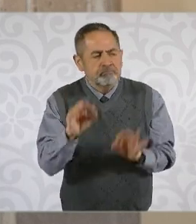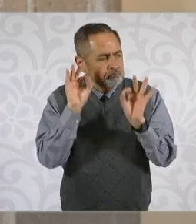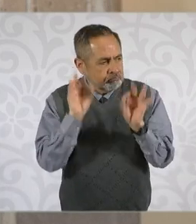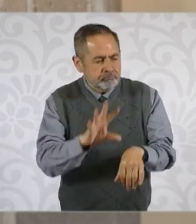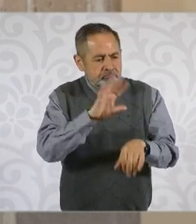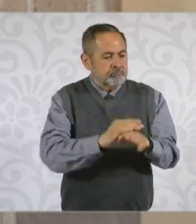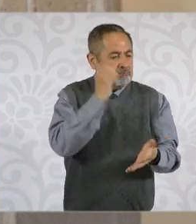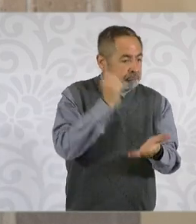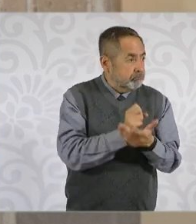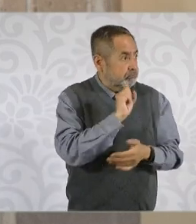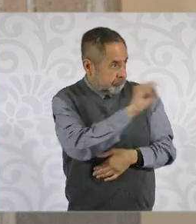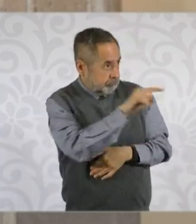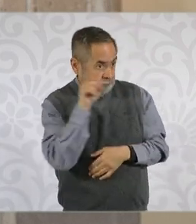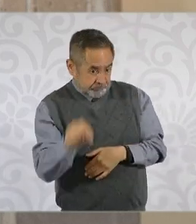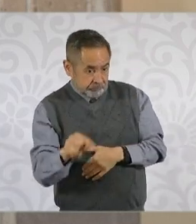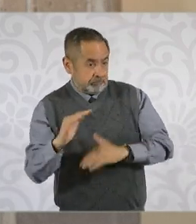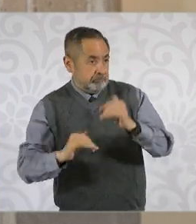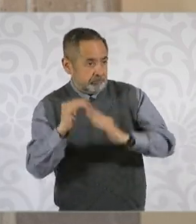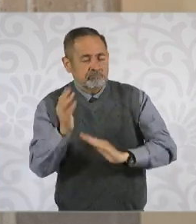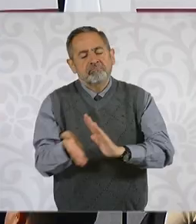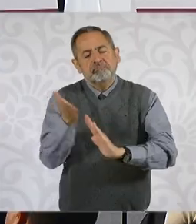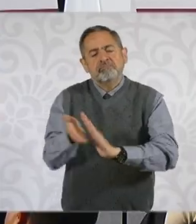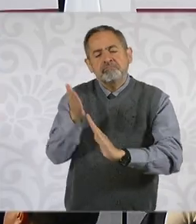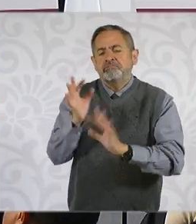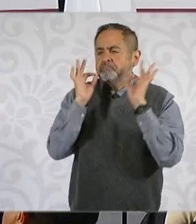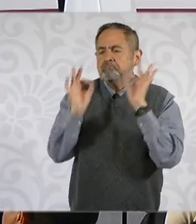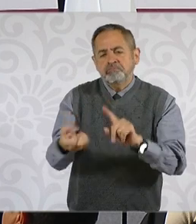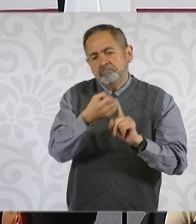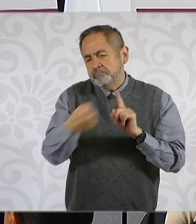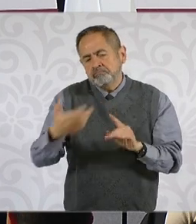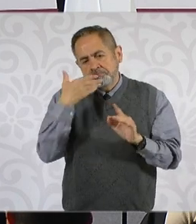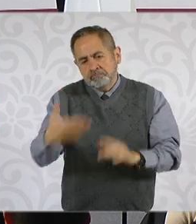tengan un lugar adecuado donde vivir desde el principio. ¿Les cuento?